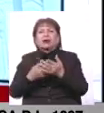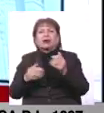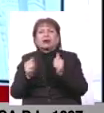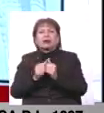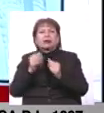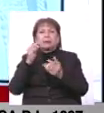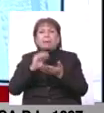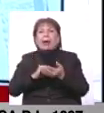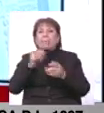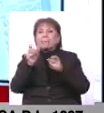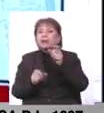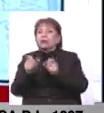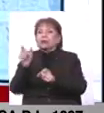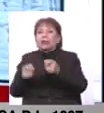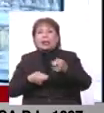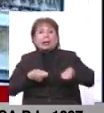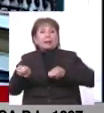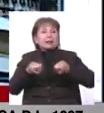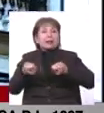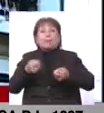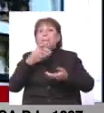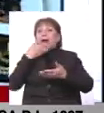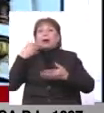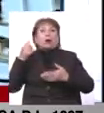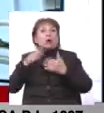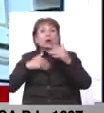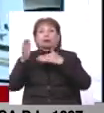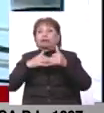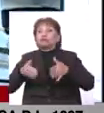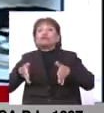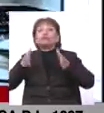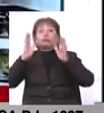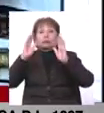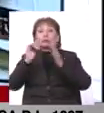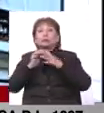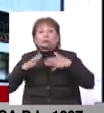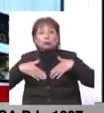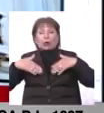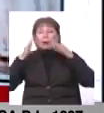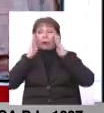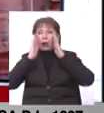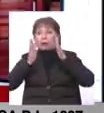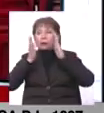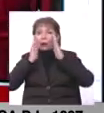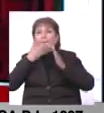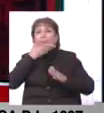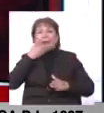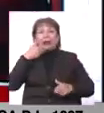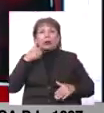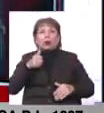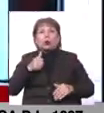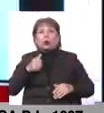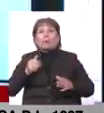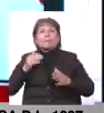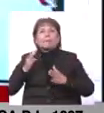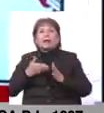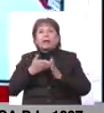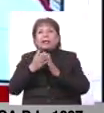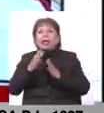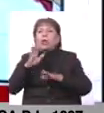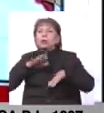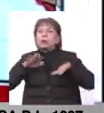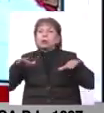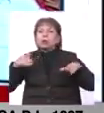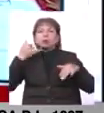exista más personal administrativo, mejor infraestructura y podamos atender de mejor manera a los